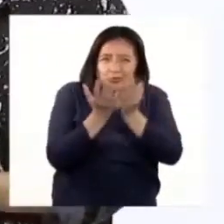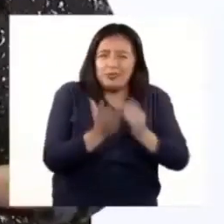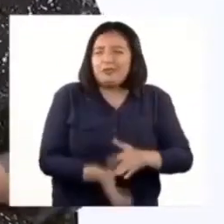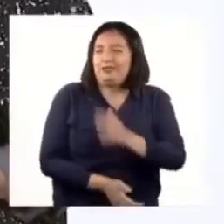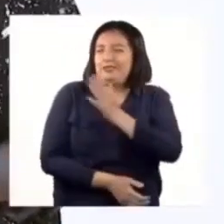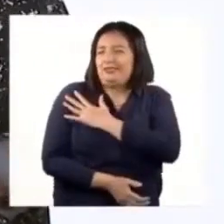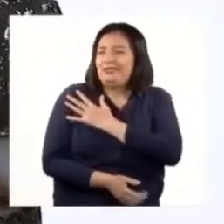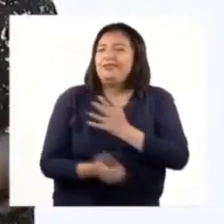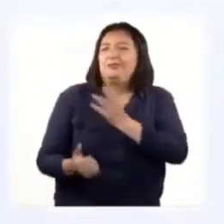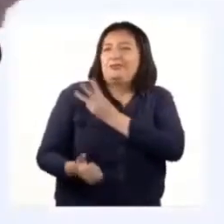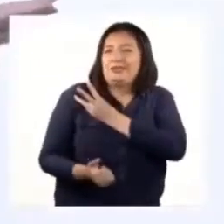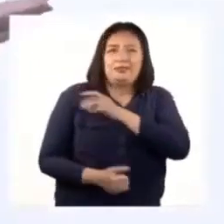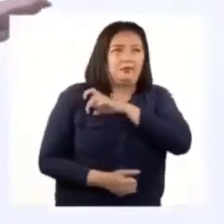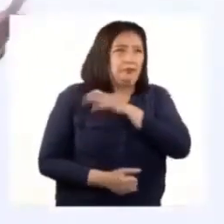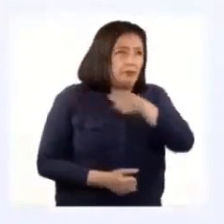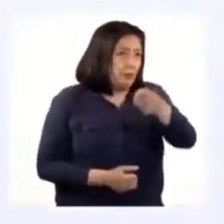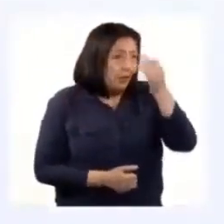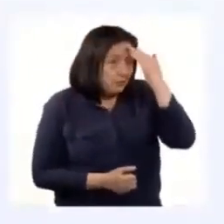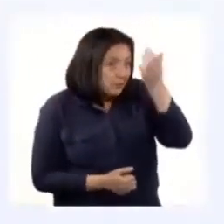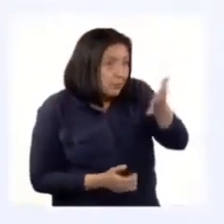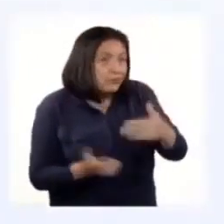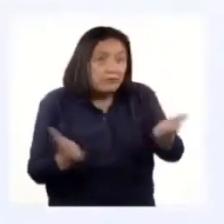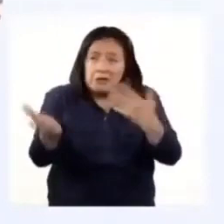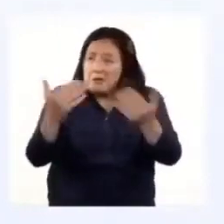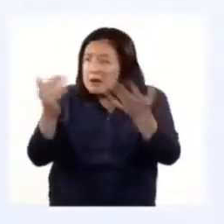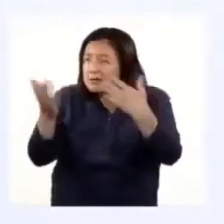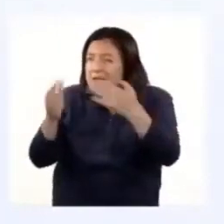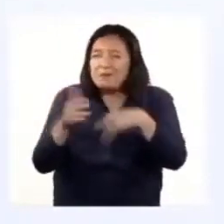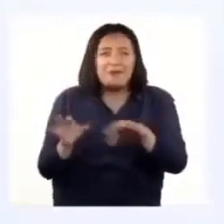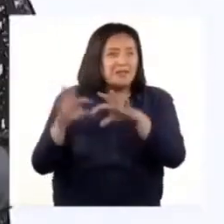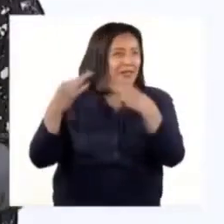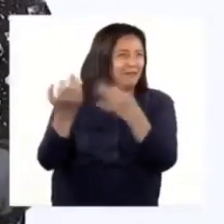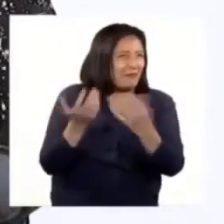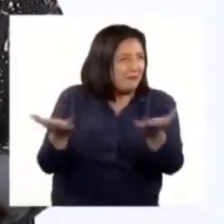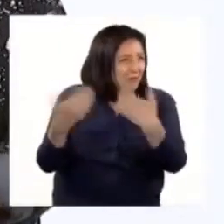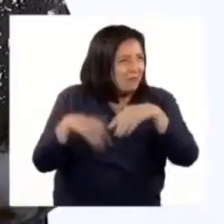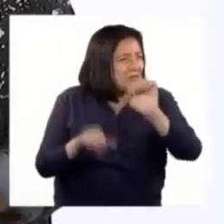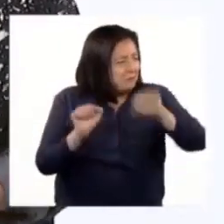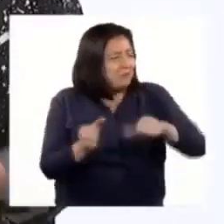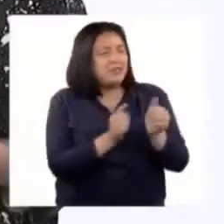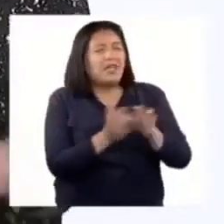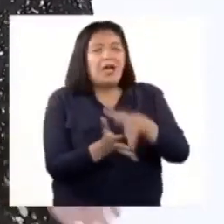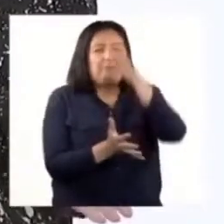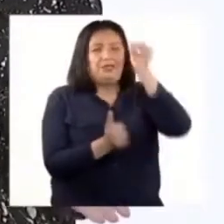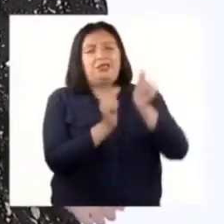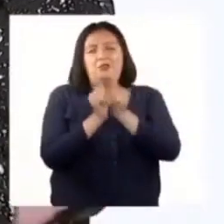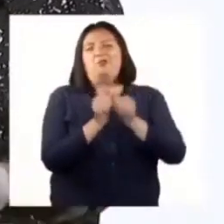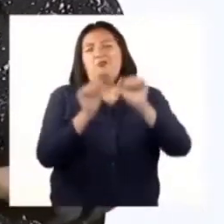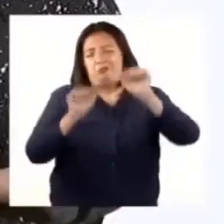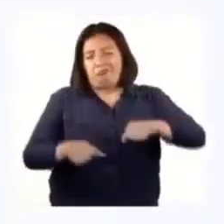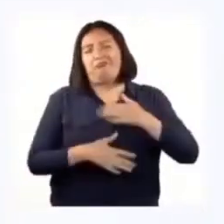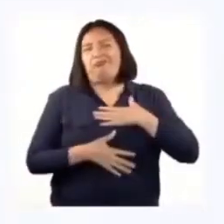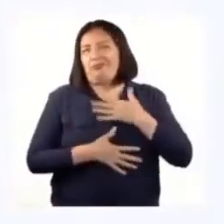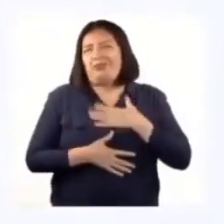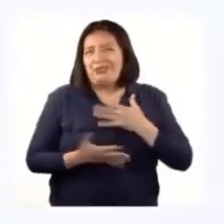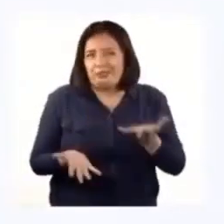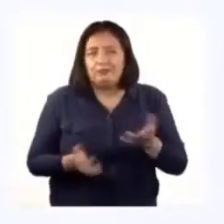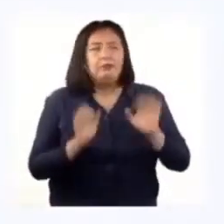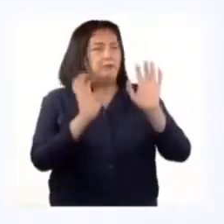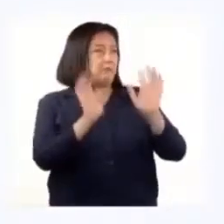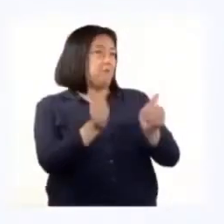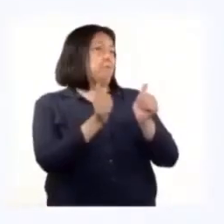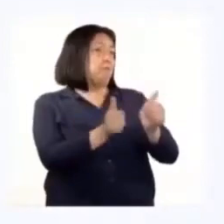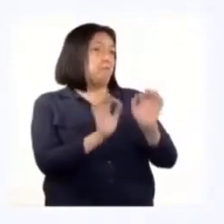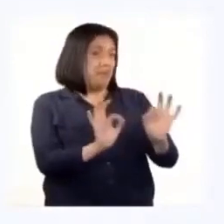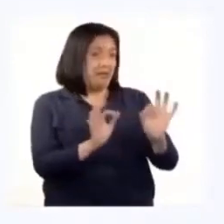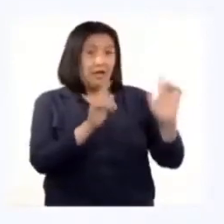quinto y sexto grado de primaria, pero ya saben que pueden llamar a todos los integrantes de su familia porque aprender juntos es mucho más entretenido. Bueno,